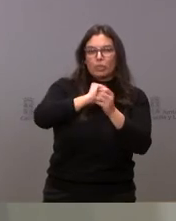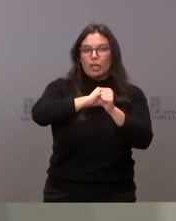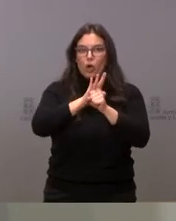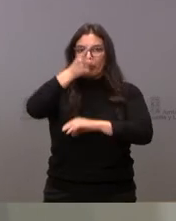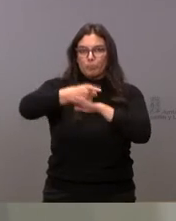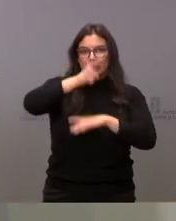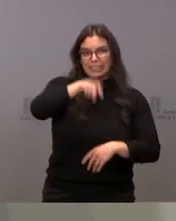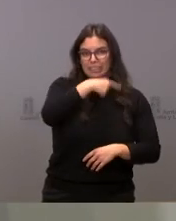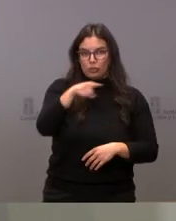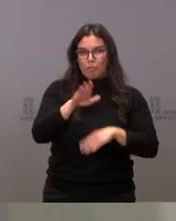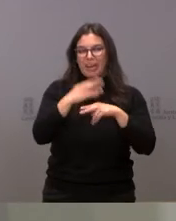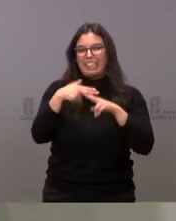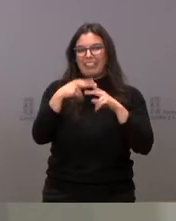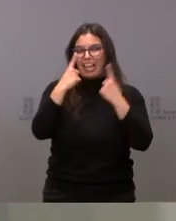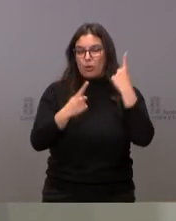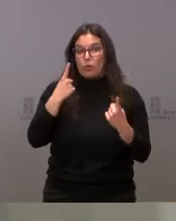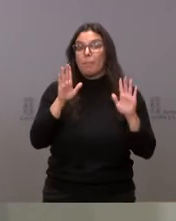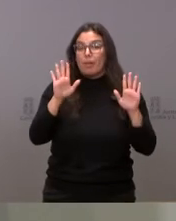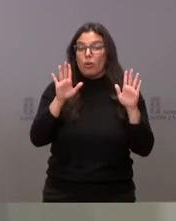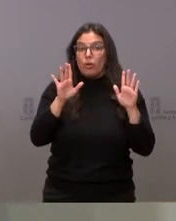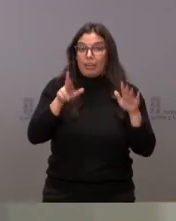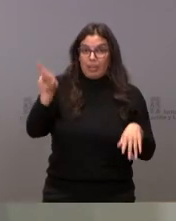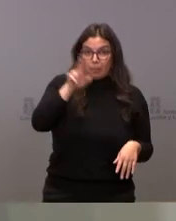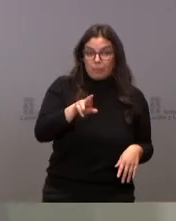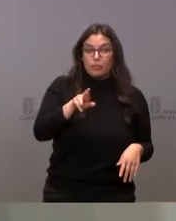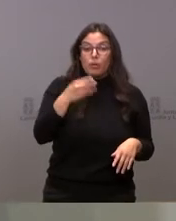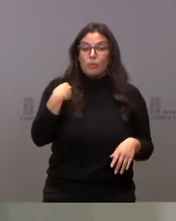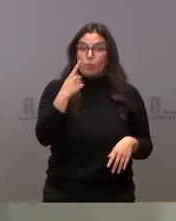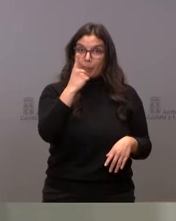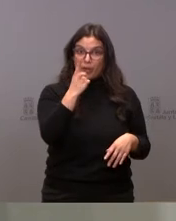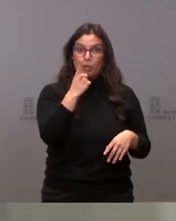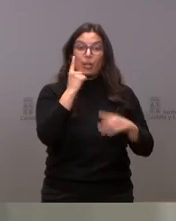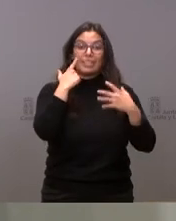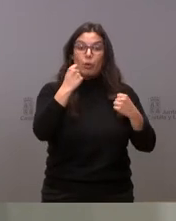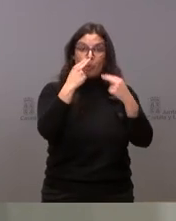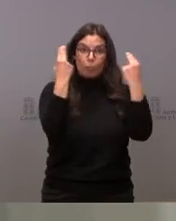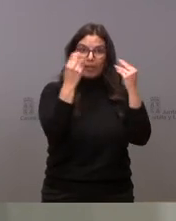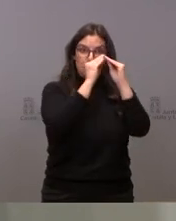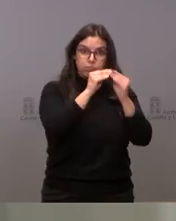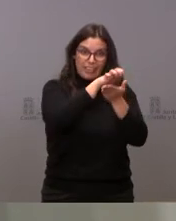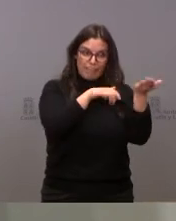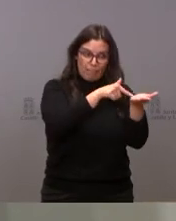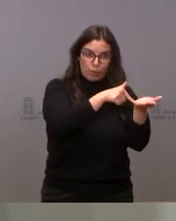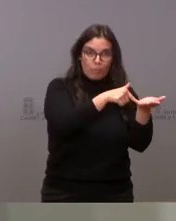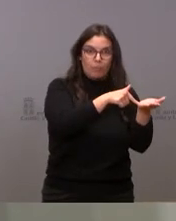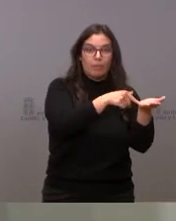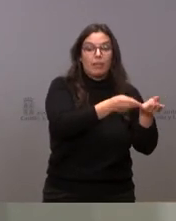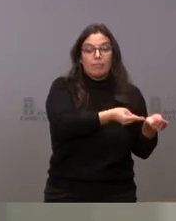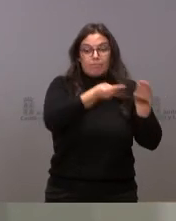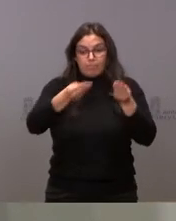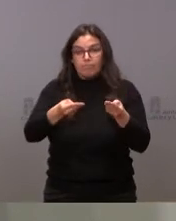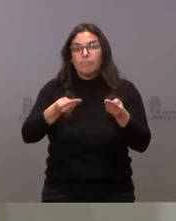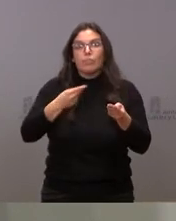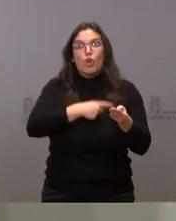actividades. Estamos pendientes, insisto, de que con el informe elaborado por Salud Pública se manifieste nuestro Comité de